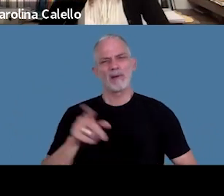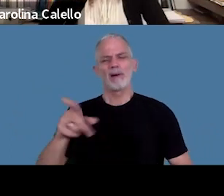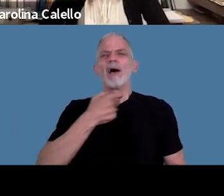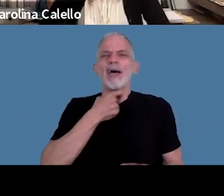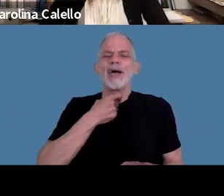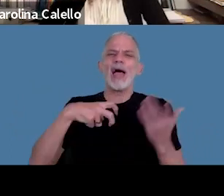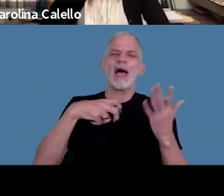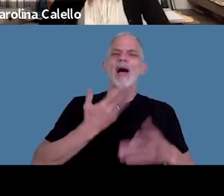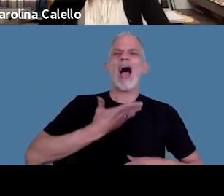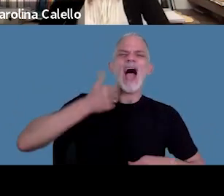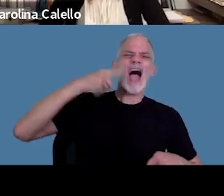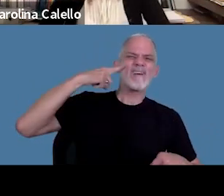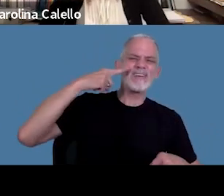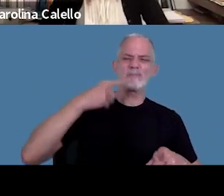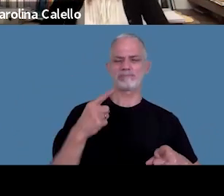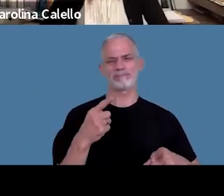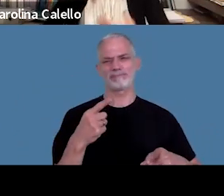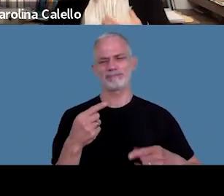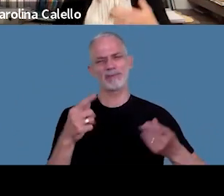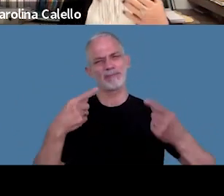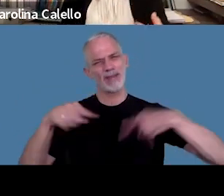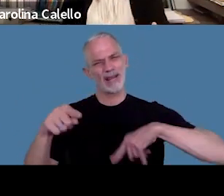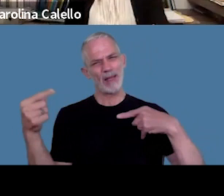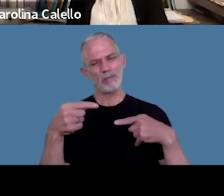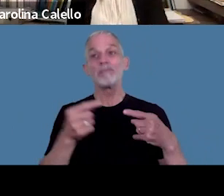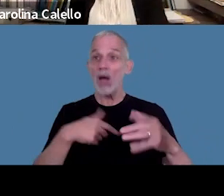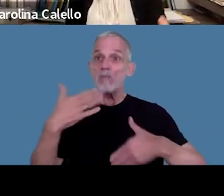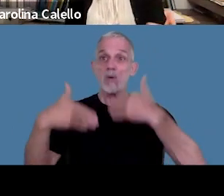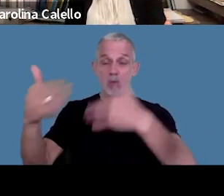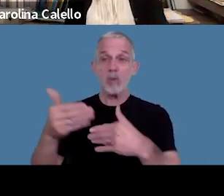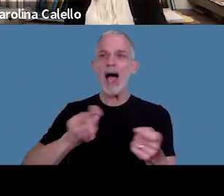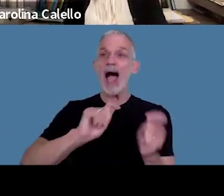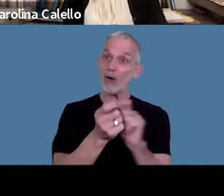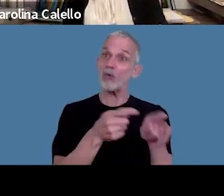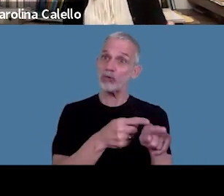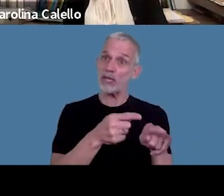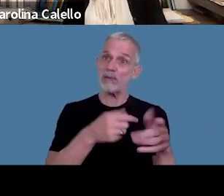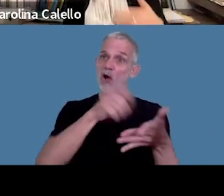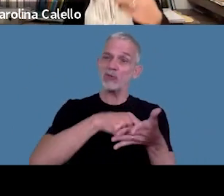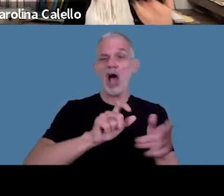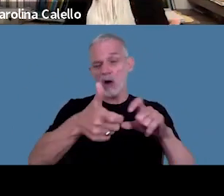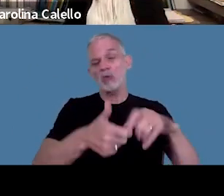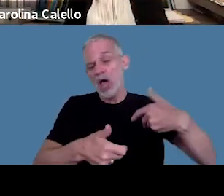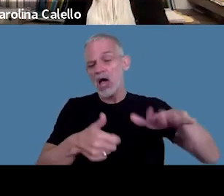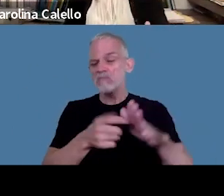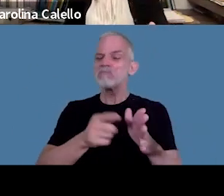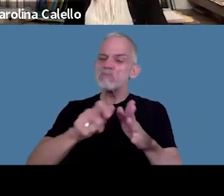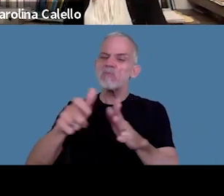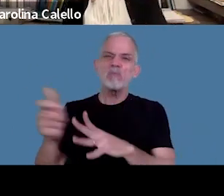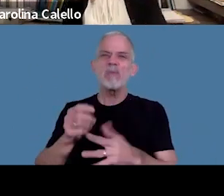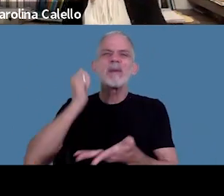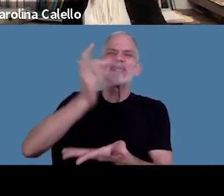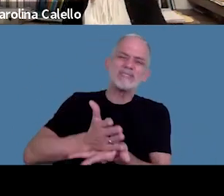fisco o sea se avanza con un ajuste y por ahí por ejemplo a efectos de las